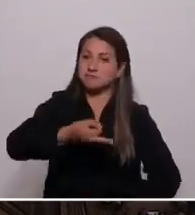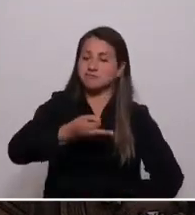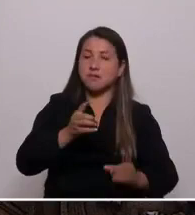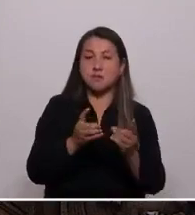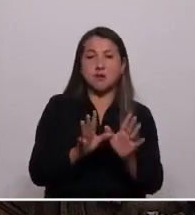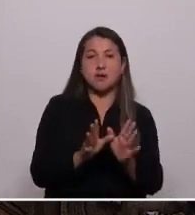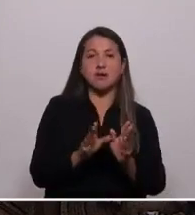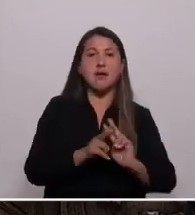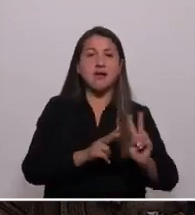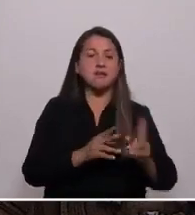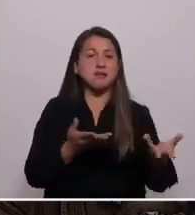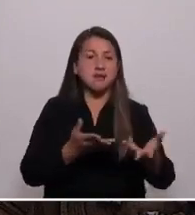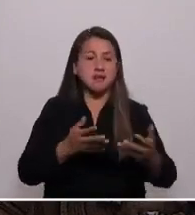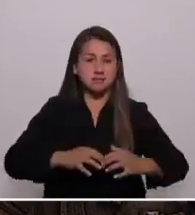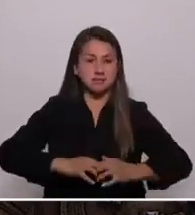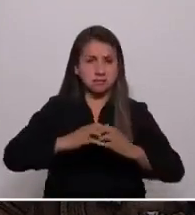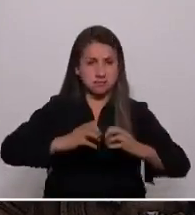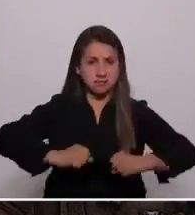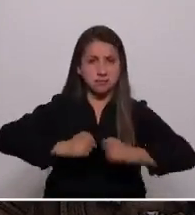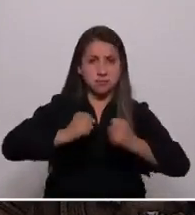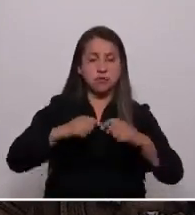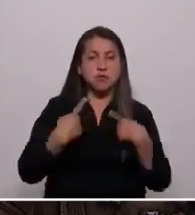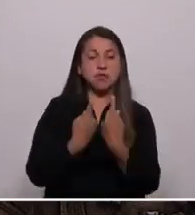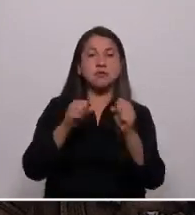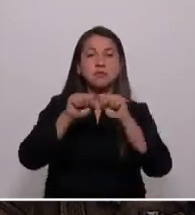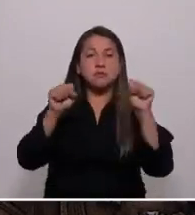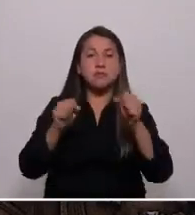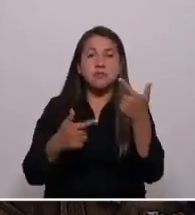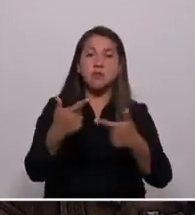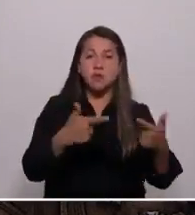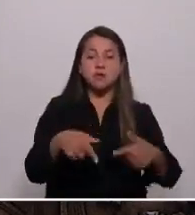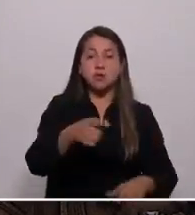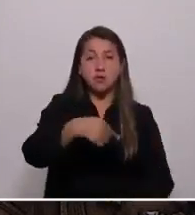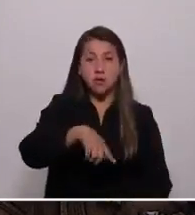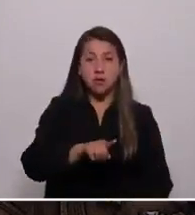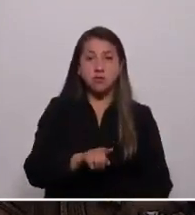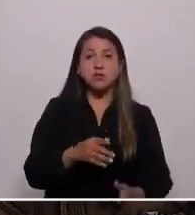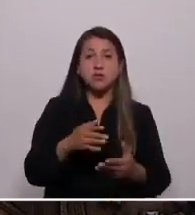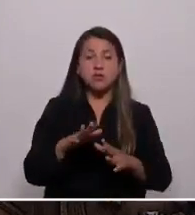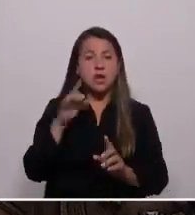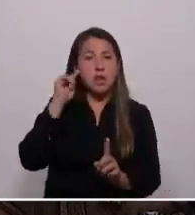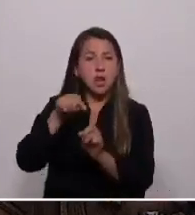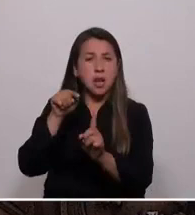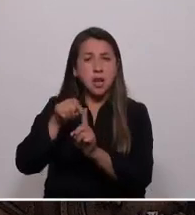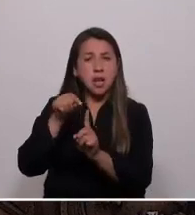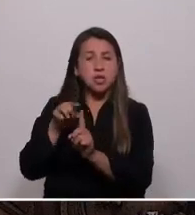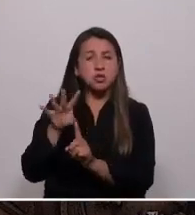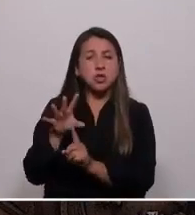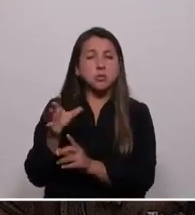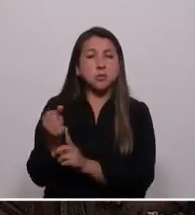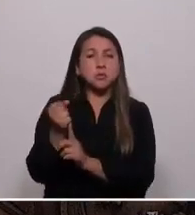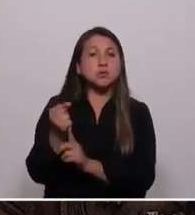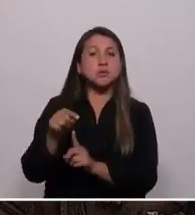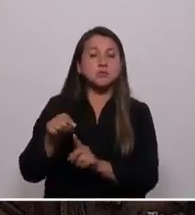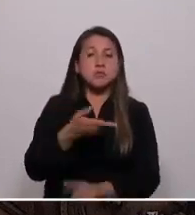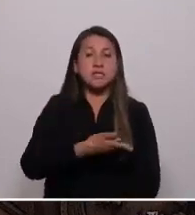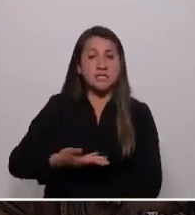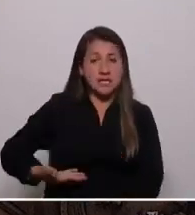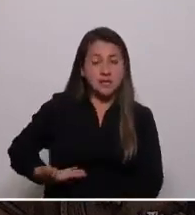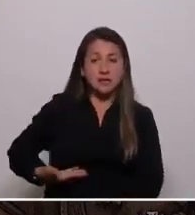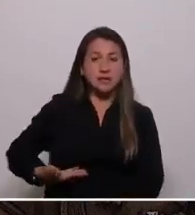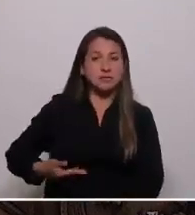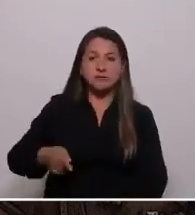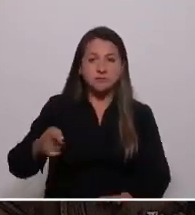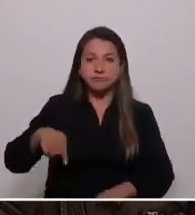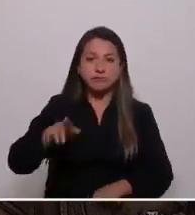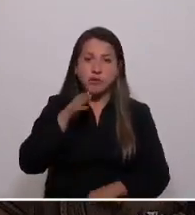debemos hacer reformas sustantivas a nuestro sistema político. Un presidencialismo exacerbado como el vigente no permite que exista